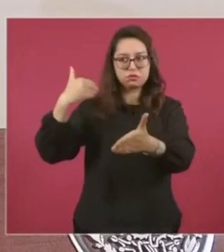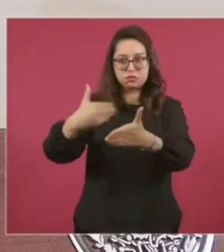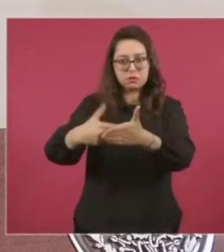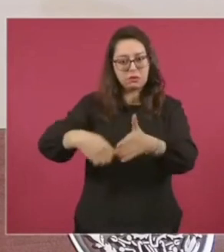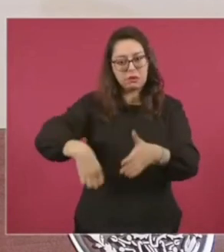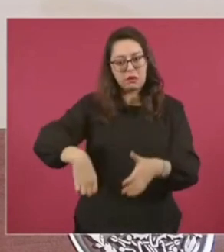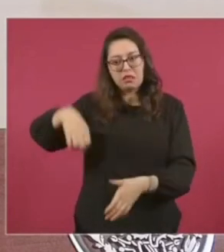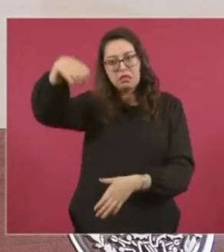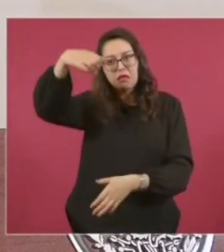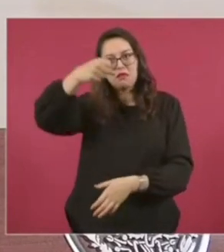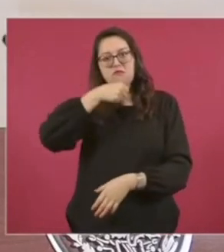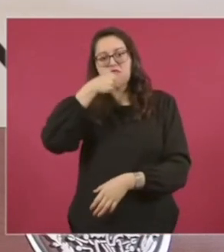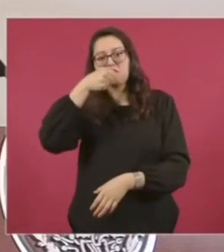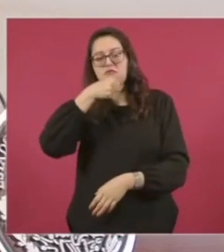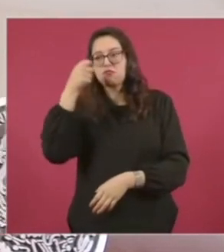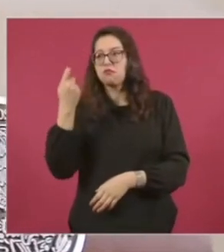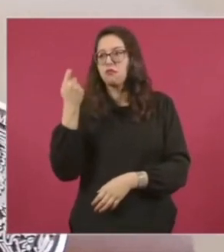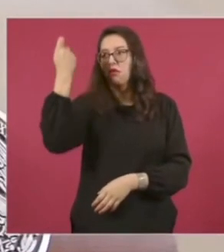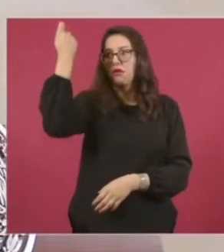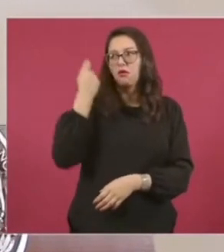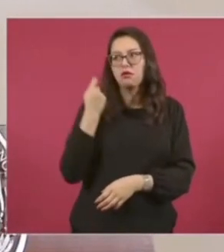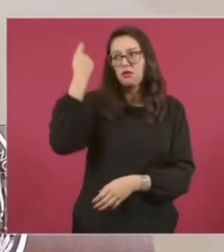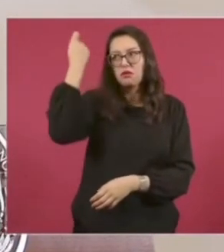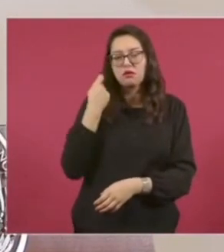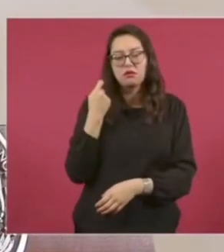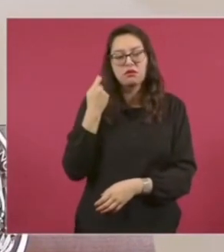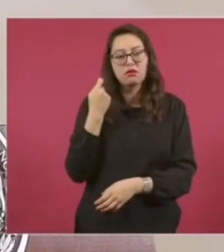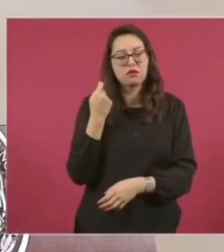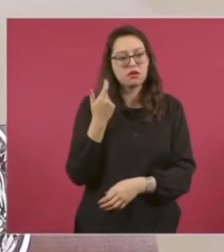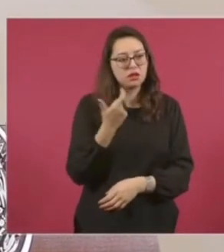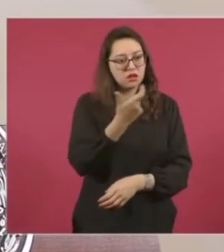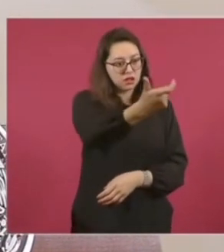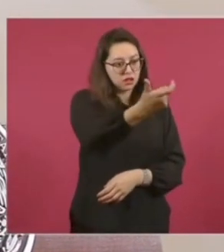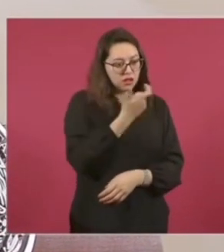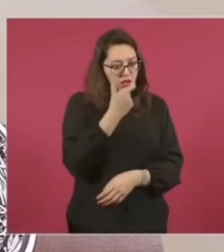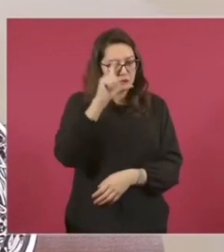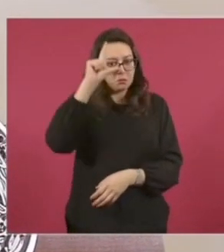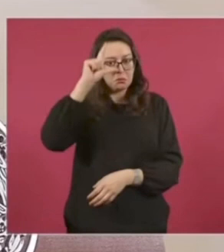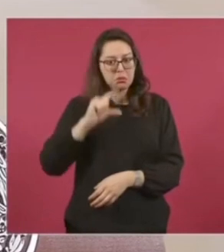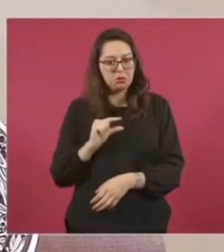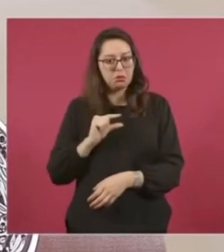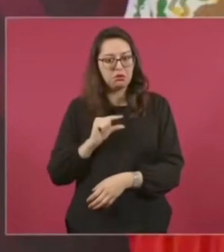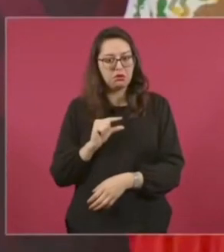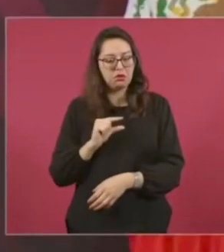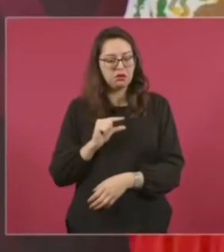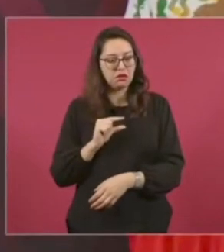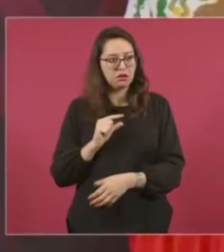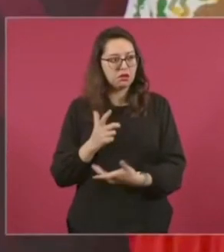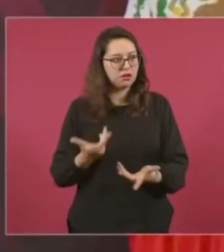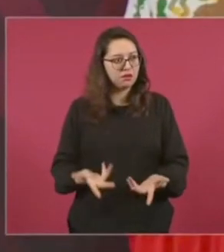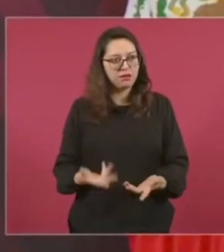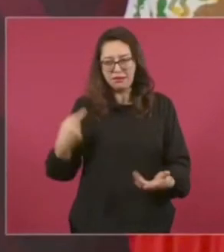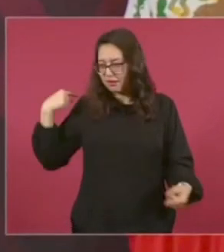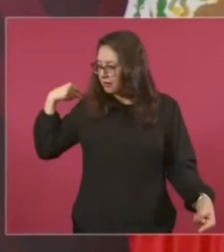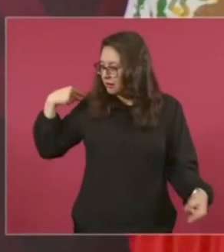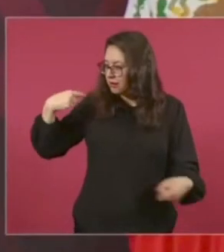después de 30 años de trabajo